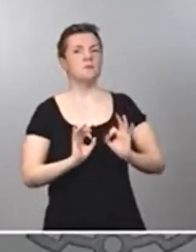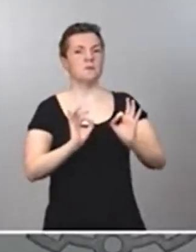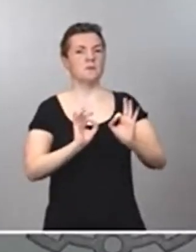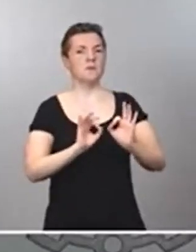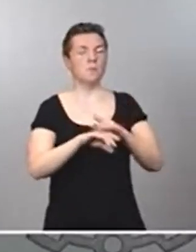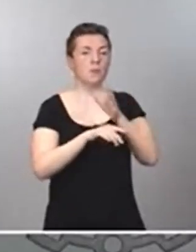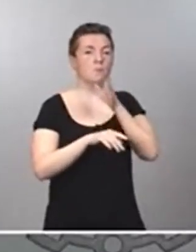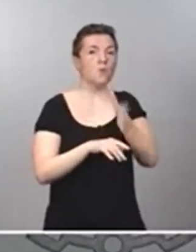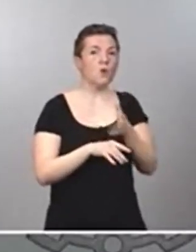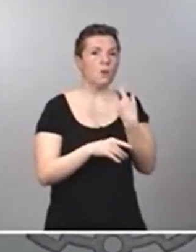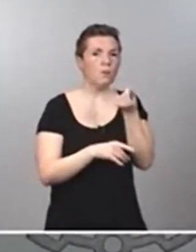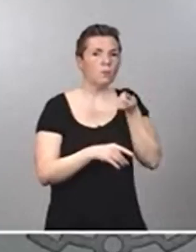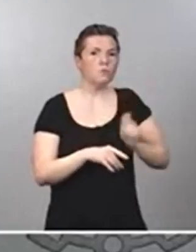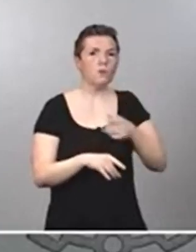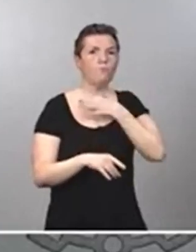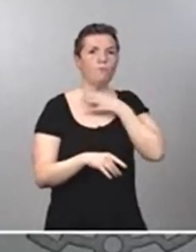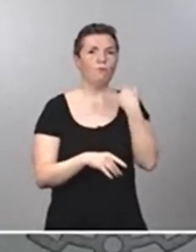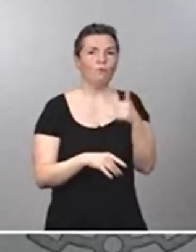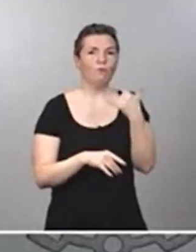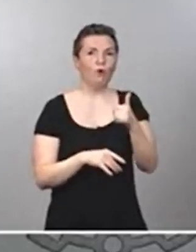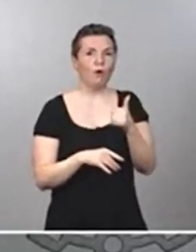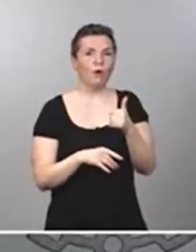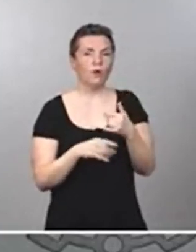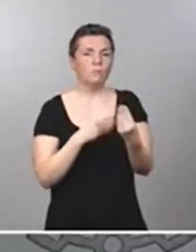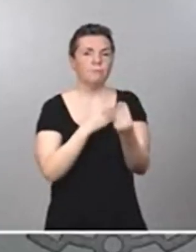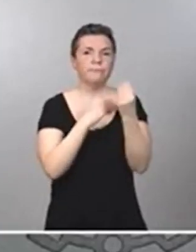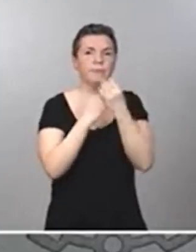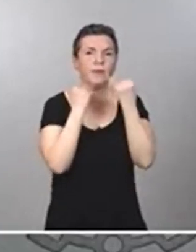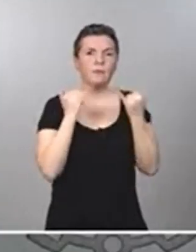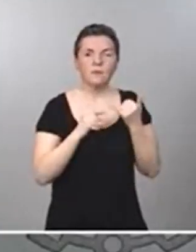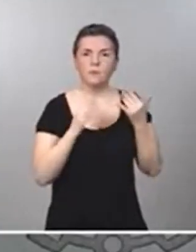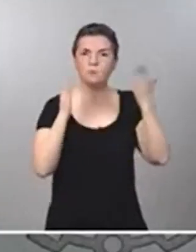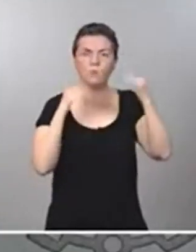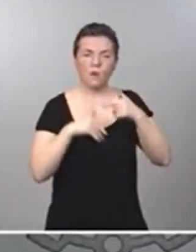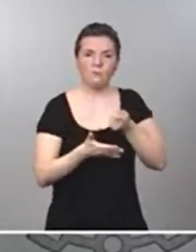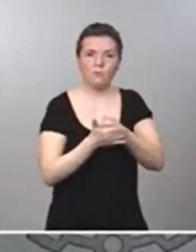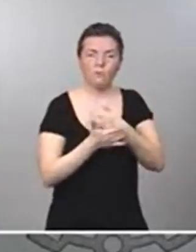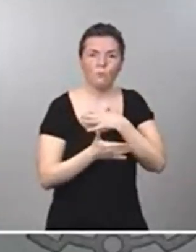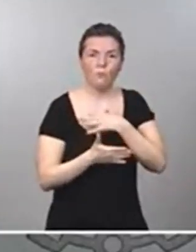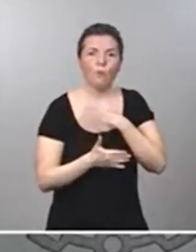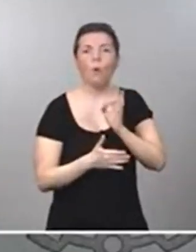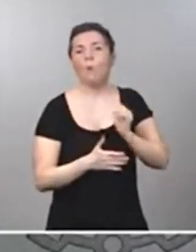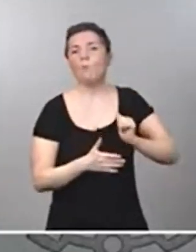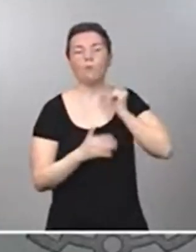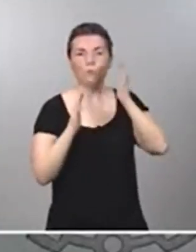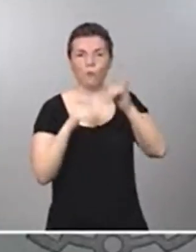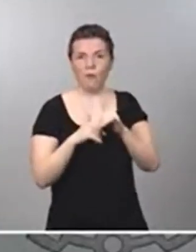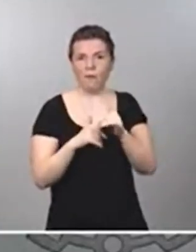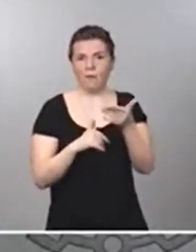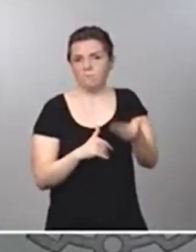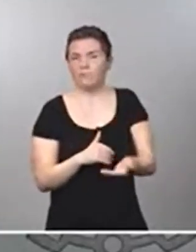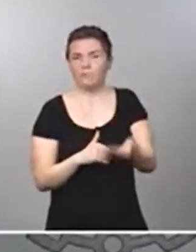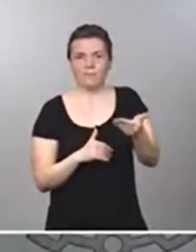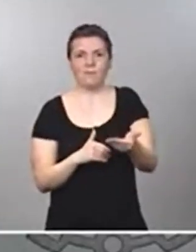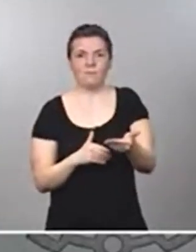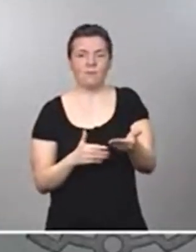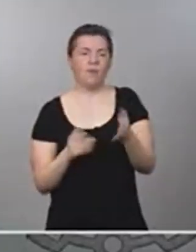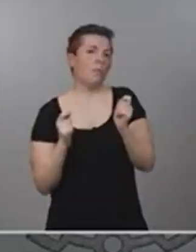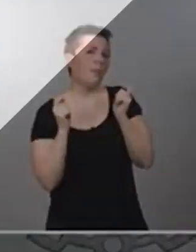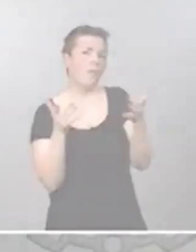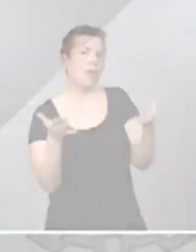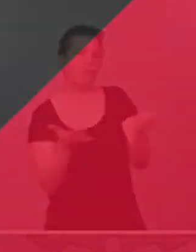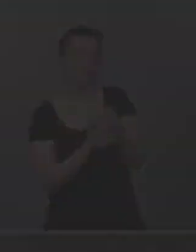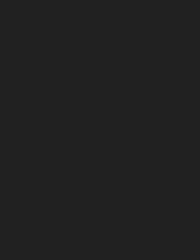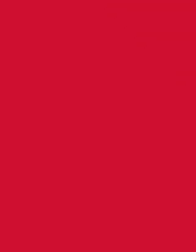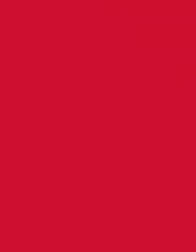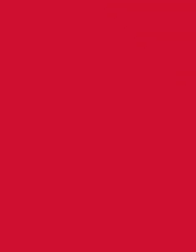renta, pueda quedarse sin los suministros básicos o sin las oportunidades elementales que tenemos que dar a todos los ciudadanos.